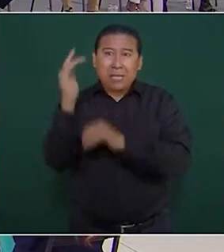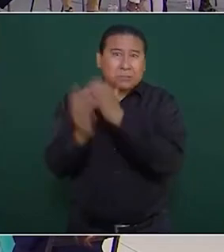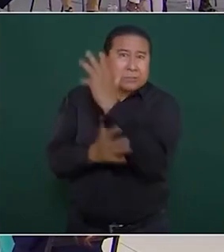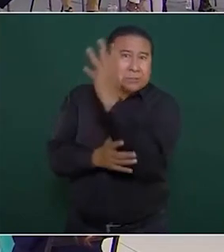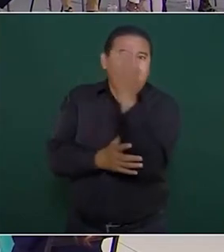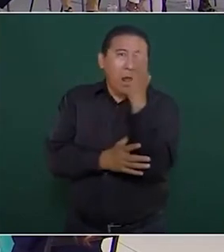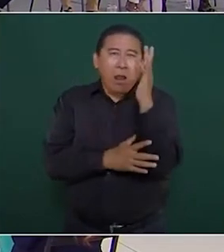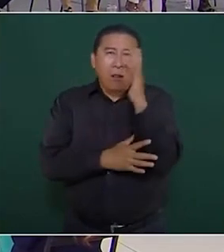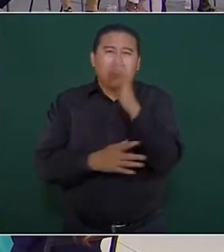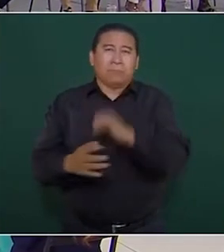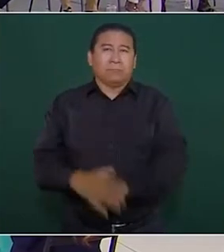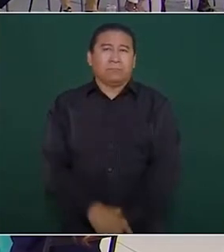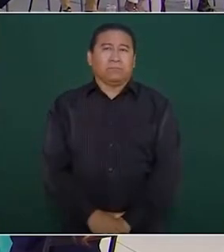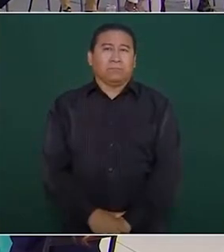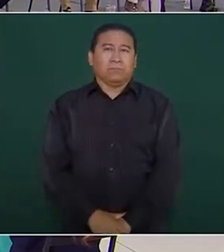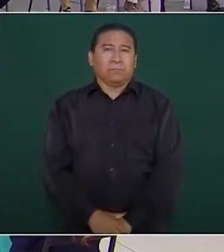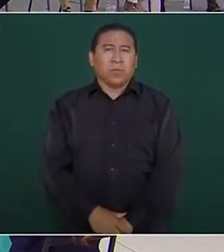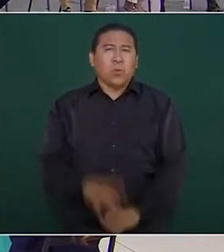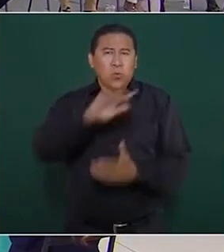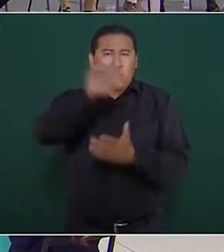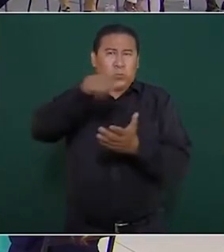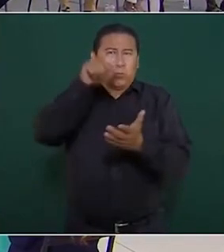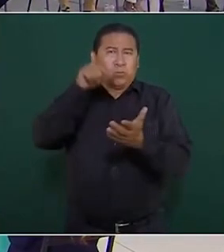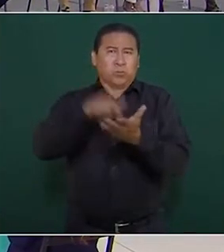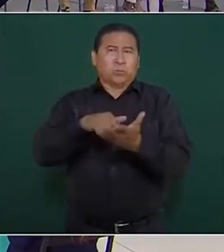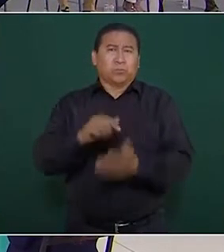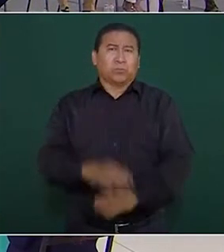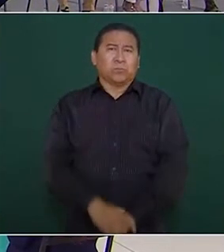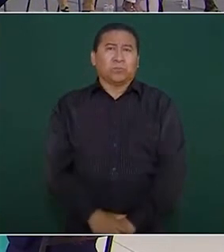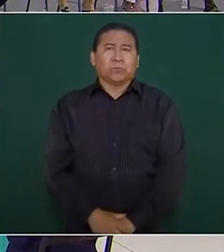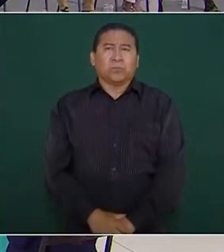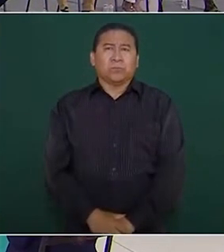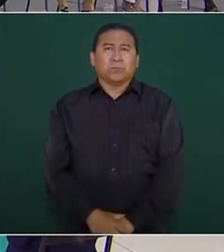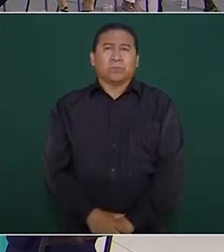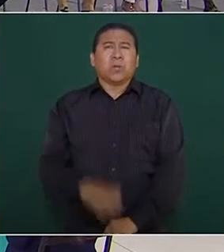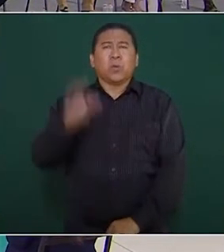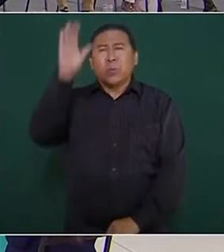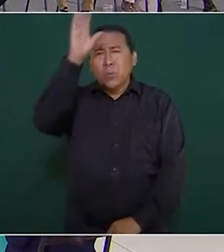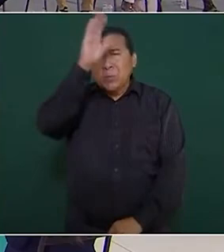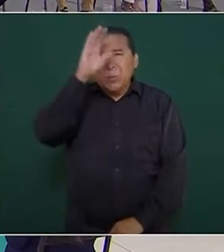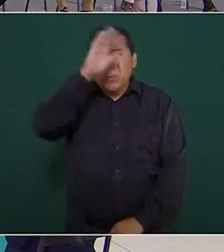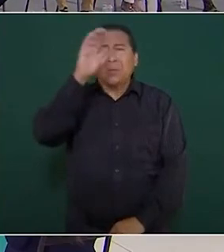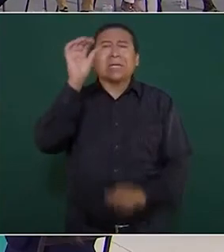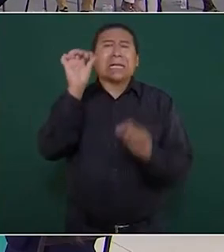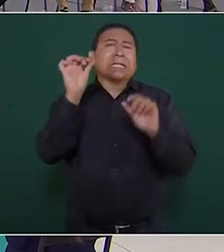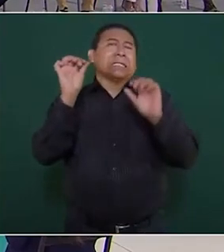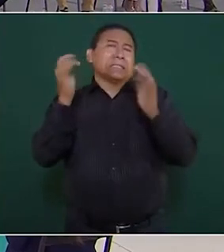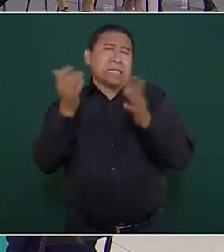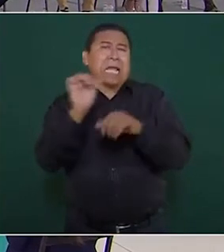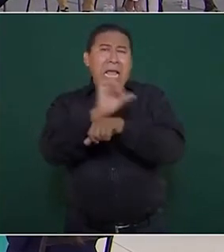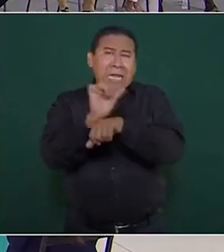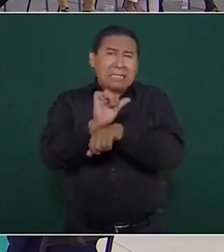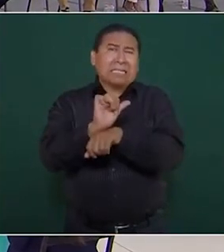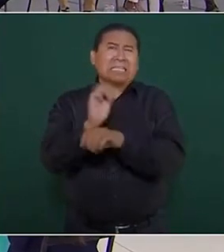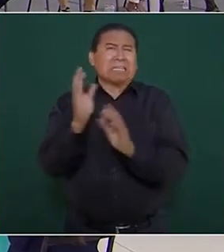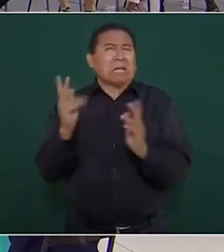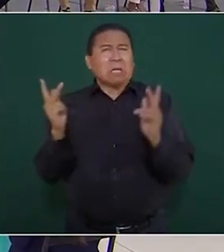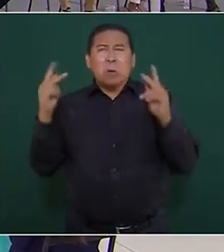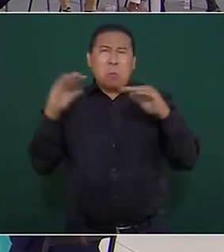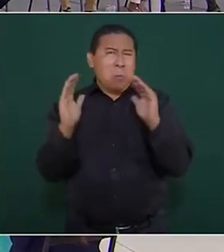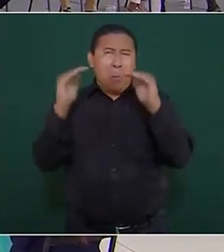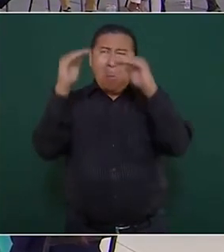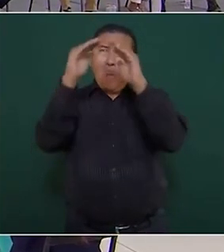una de las regiones culturales, artísticas, arqueológicas más